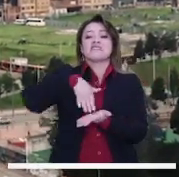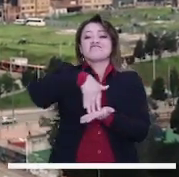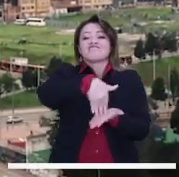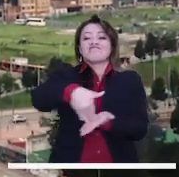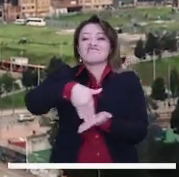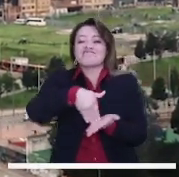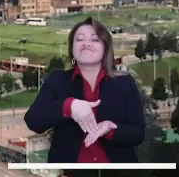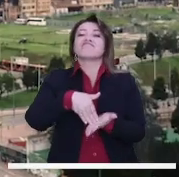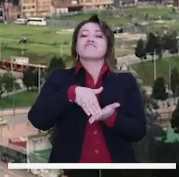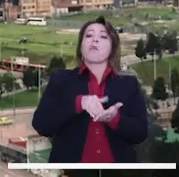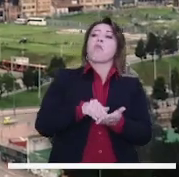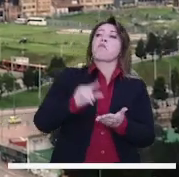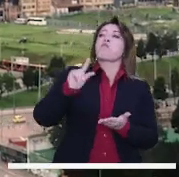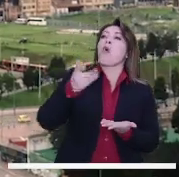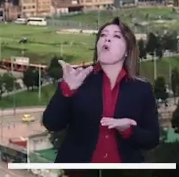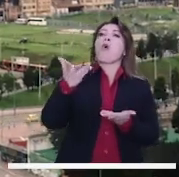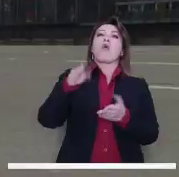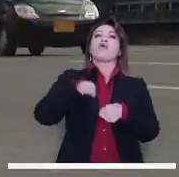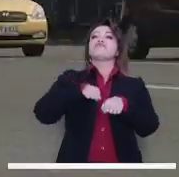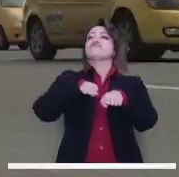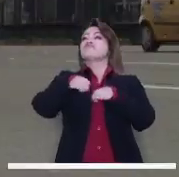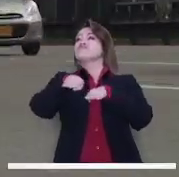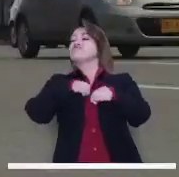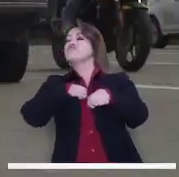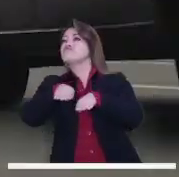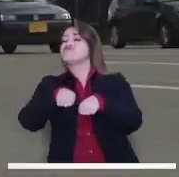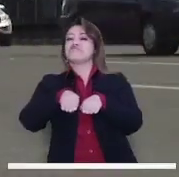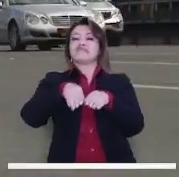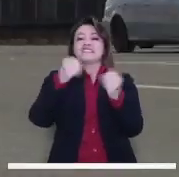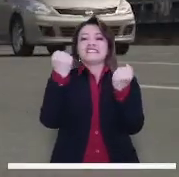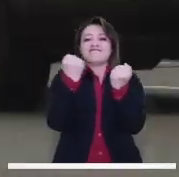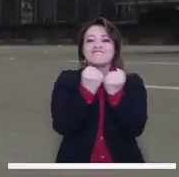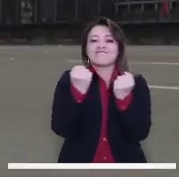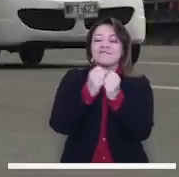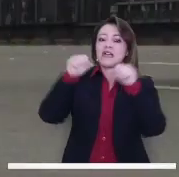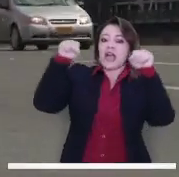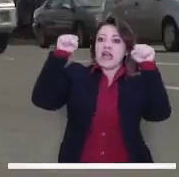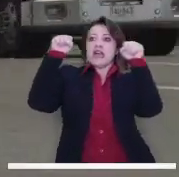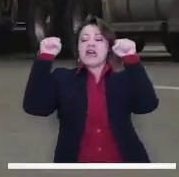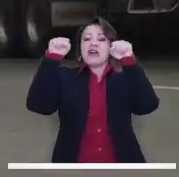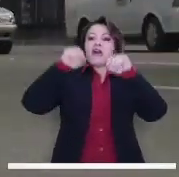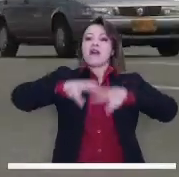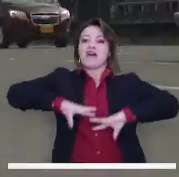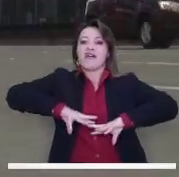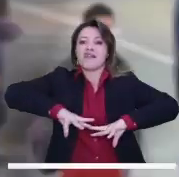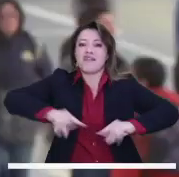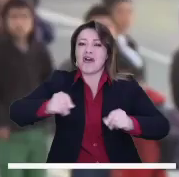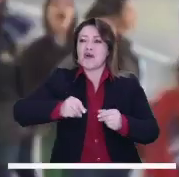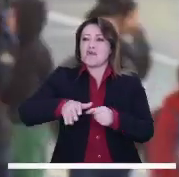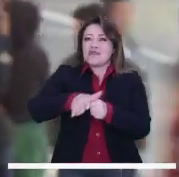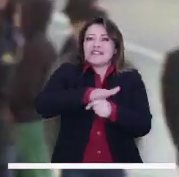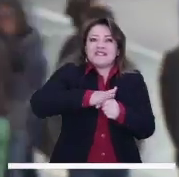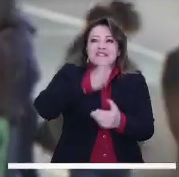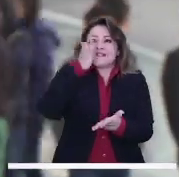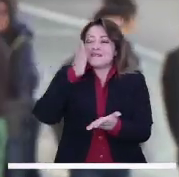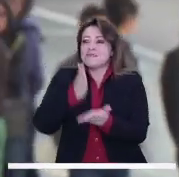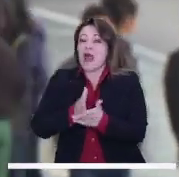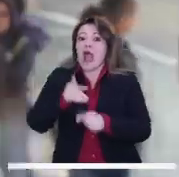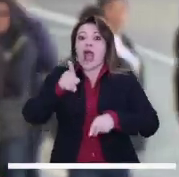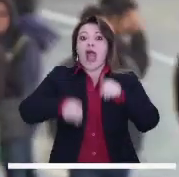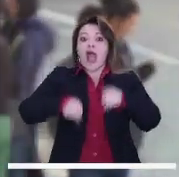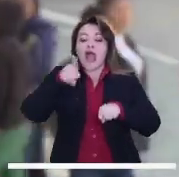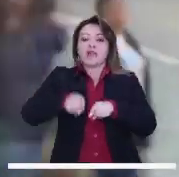un servicio deficiente en temas de cobertura, hacinamiento al interior de los articulados, altos costos, inseguridad,